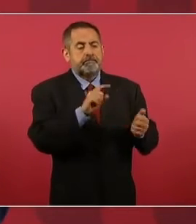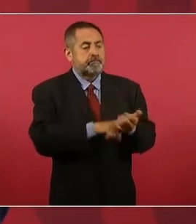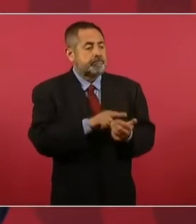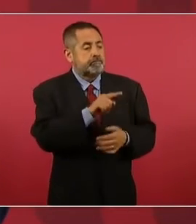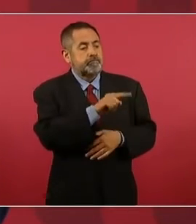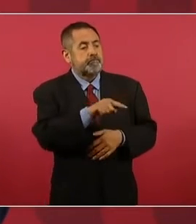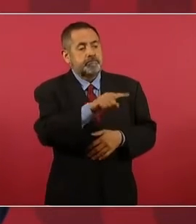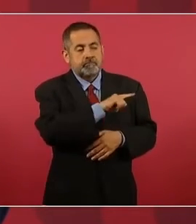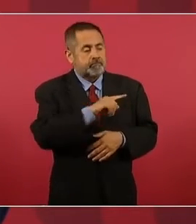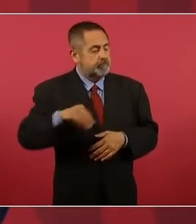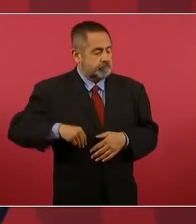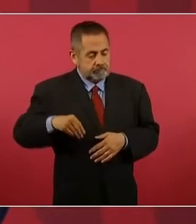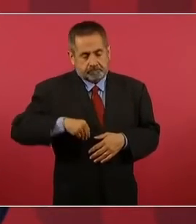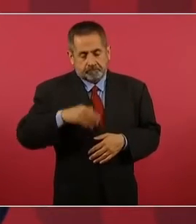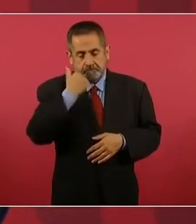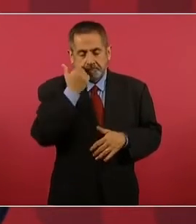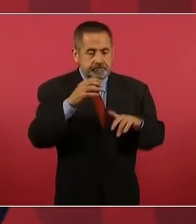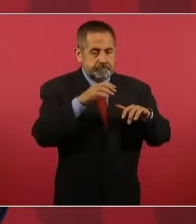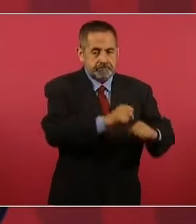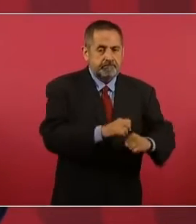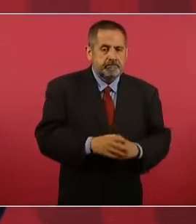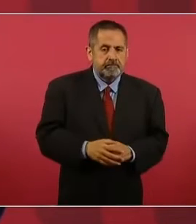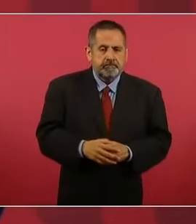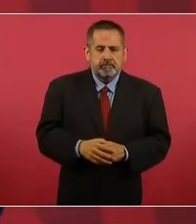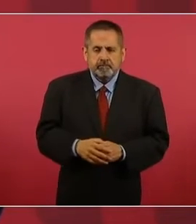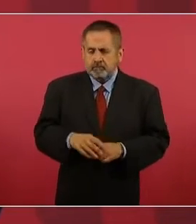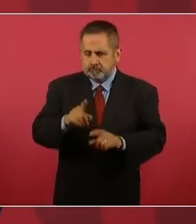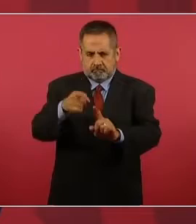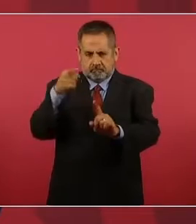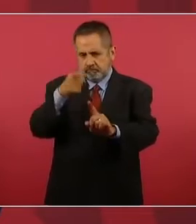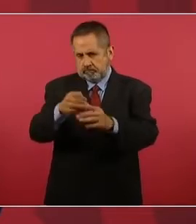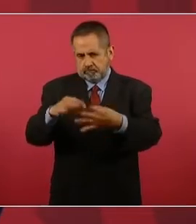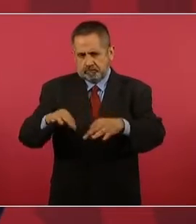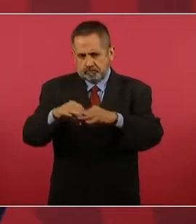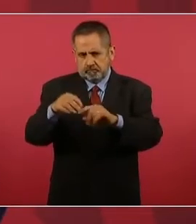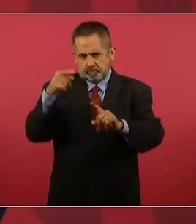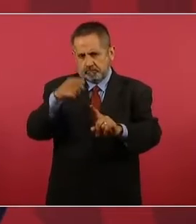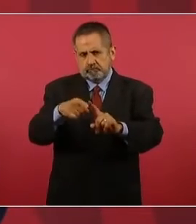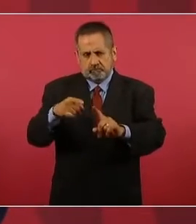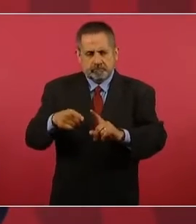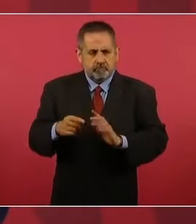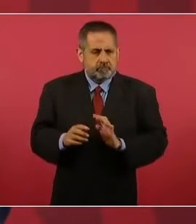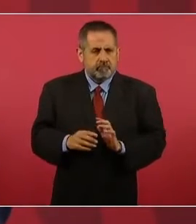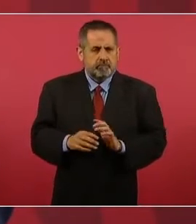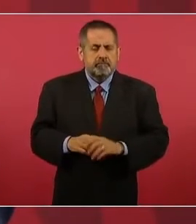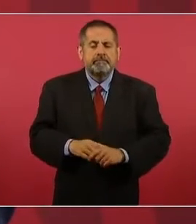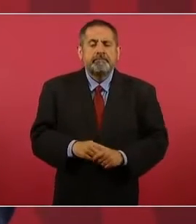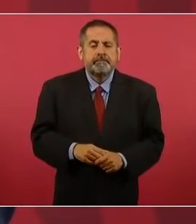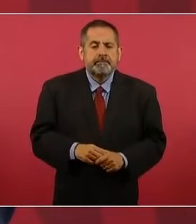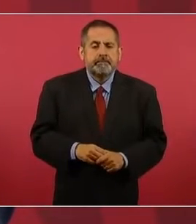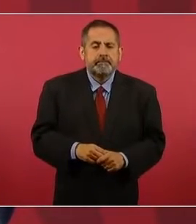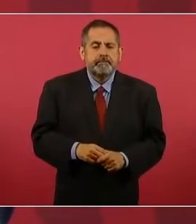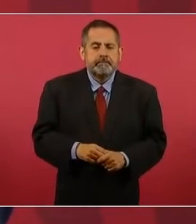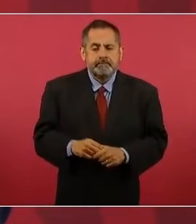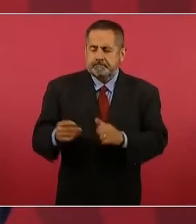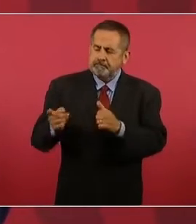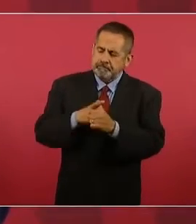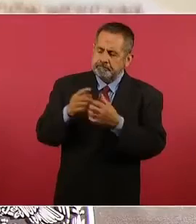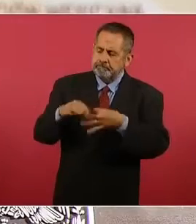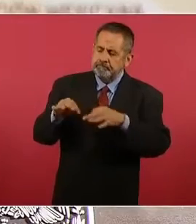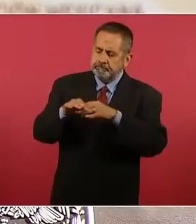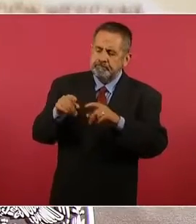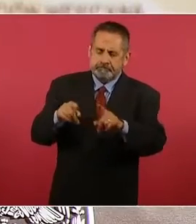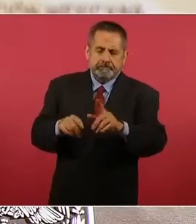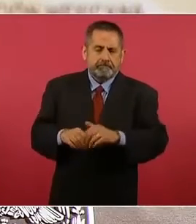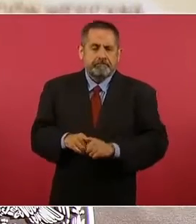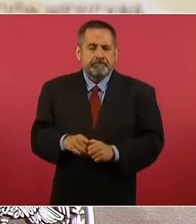responsables. ¿Hay alguna explicación? Eso es lo primero, lo